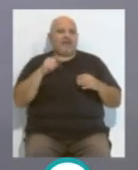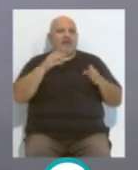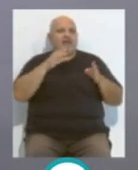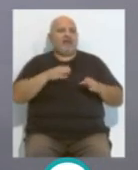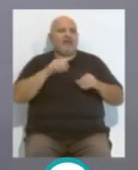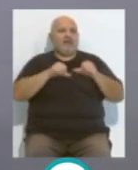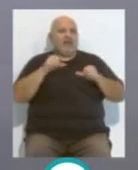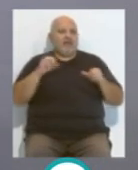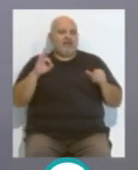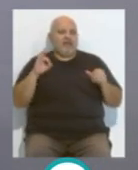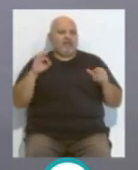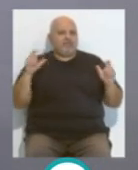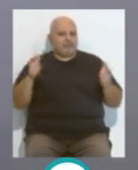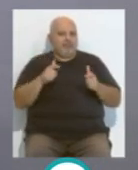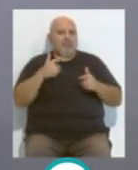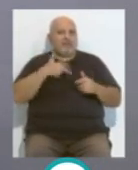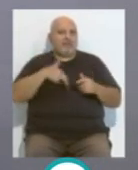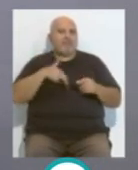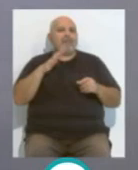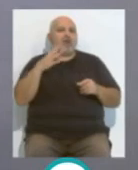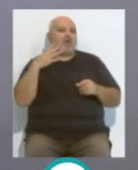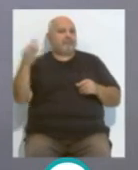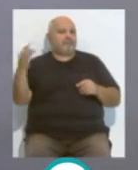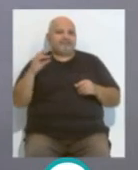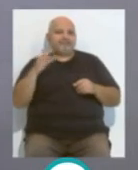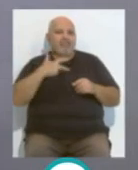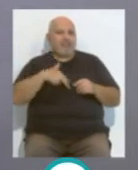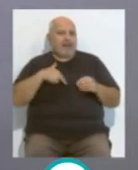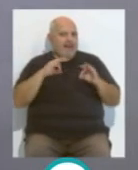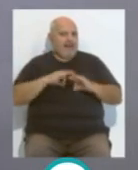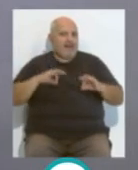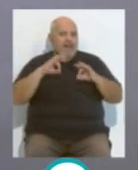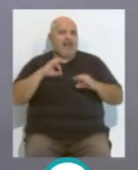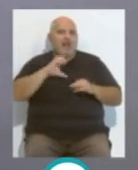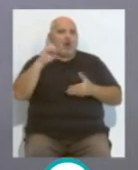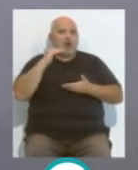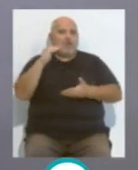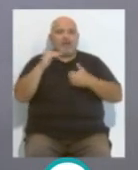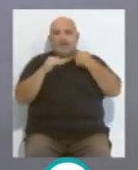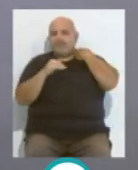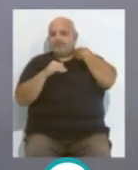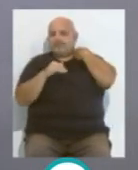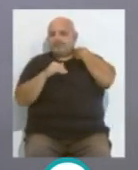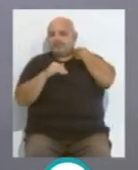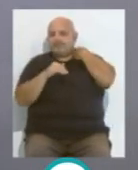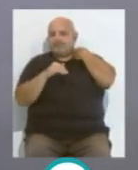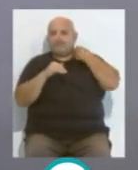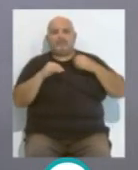clasificatoria de Dinamarca, no llegó a estar en la lista final de convocados para la Eurocopa y,